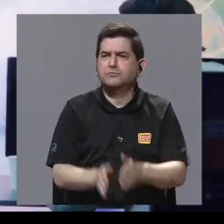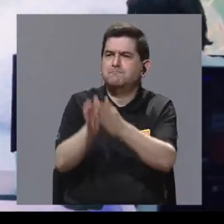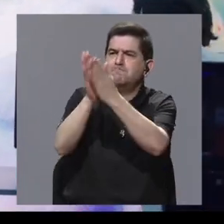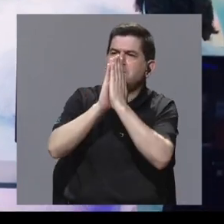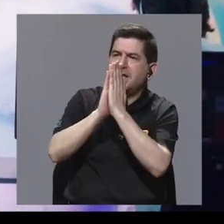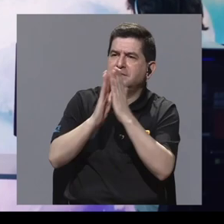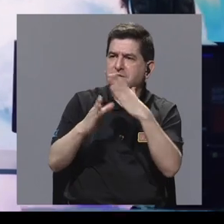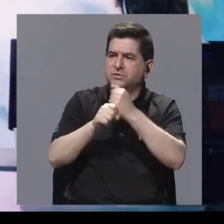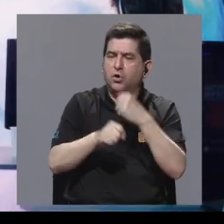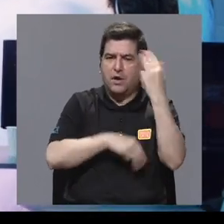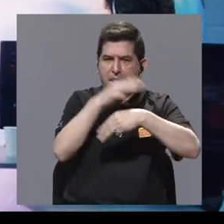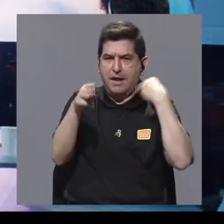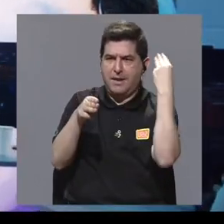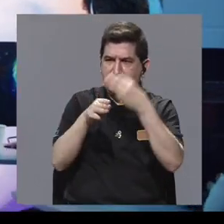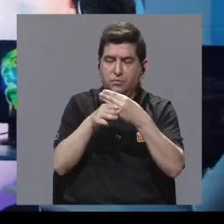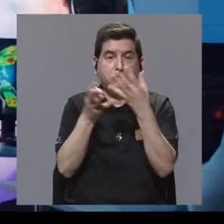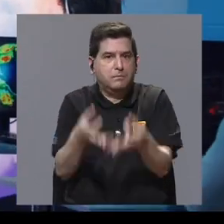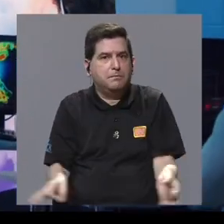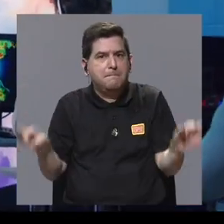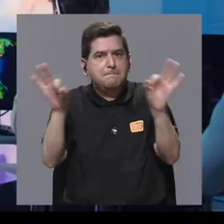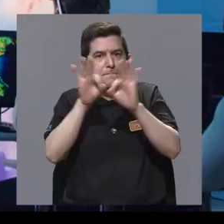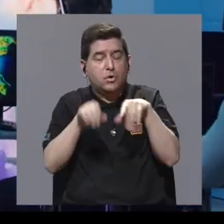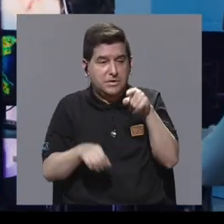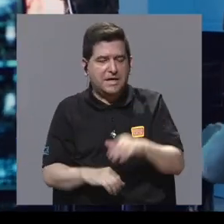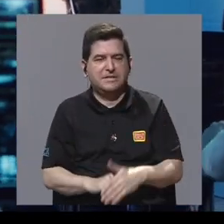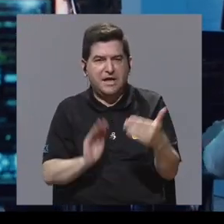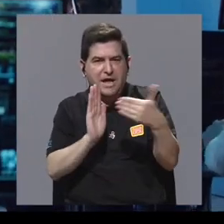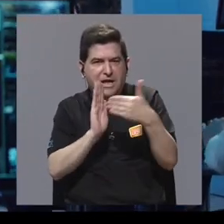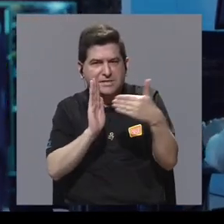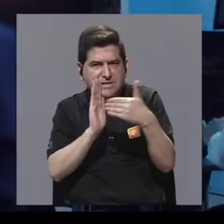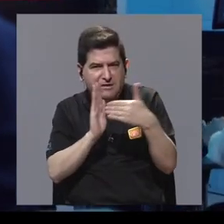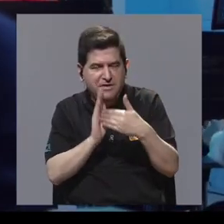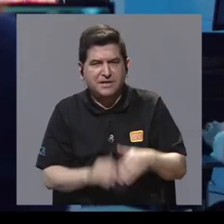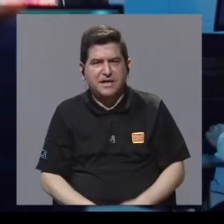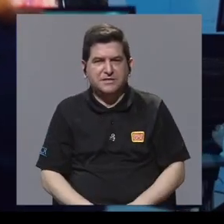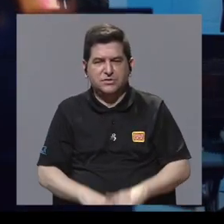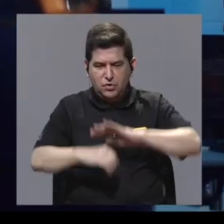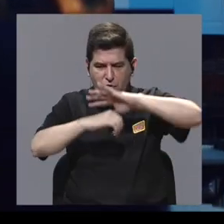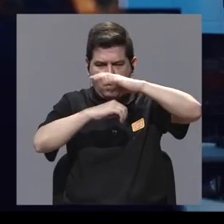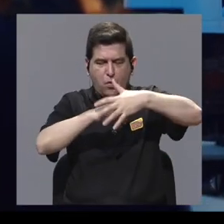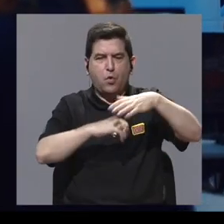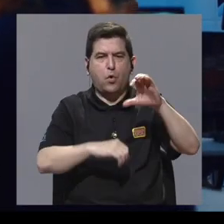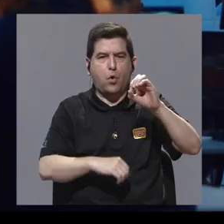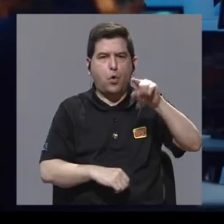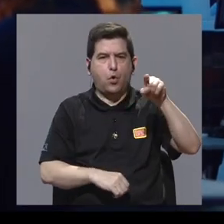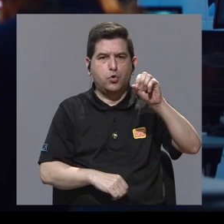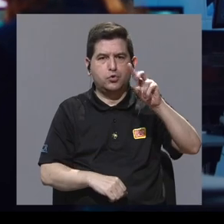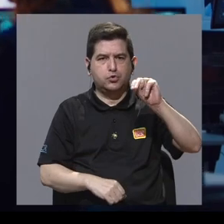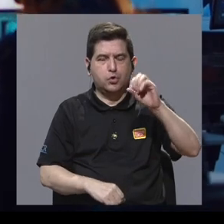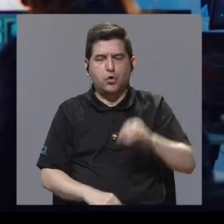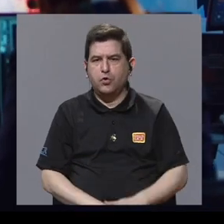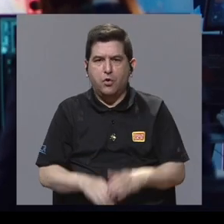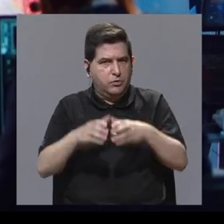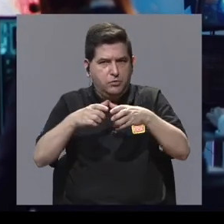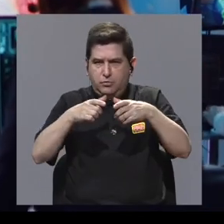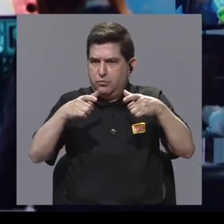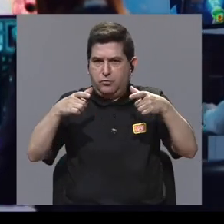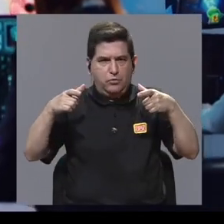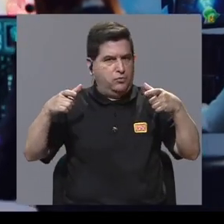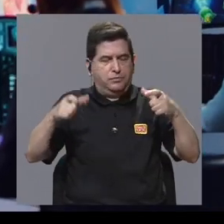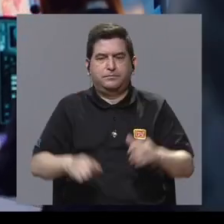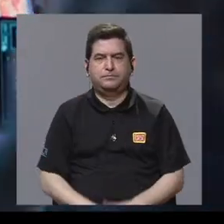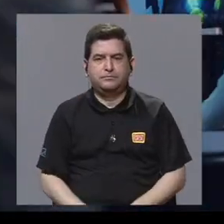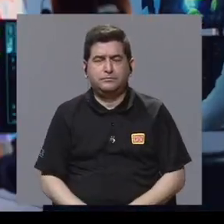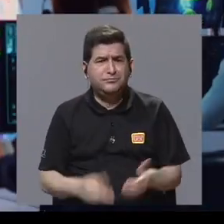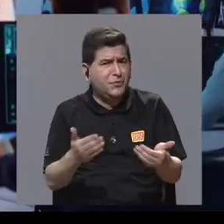llamado a nivel mundial de la importancia de que ese hueco en la capa de ozono no se siguiera pues haciendo más grande. Entonces, no